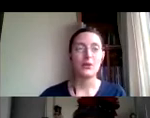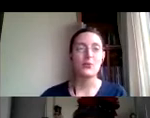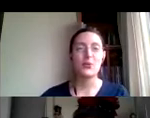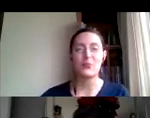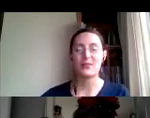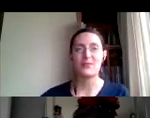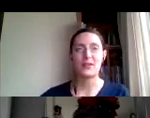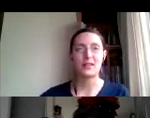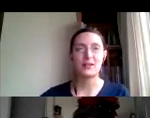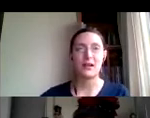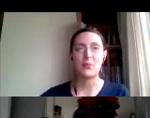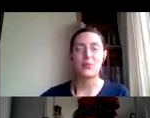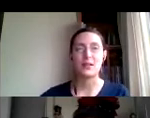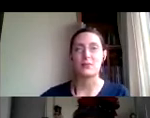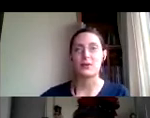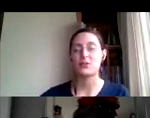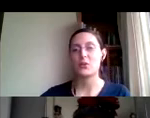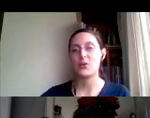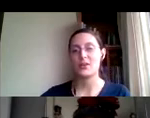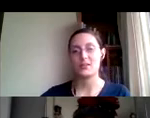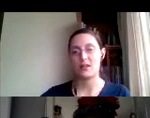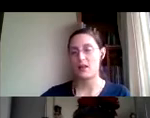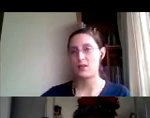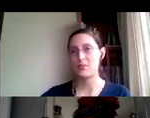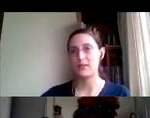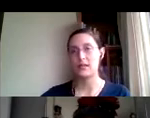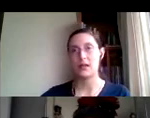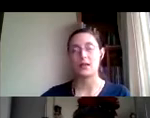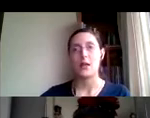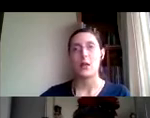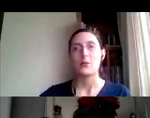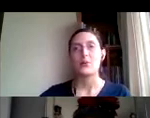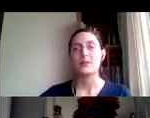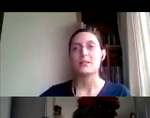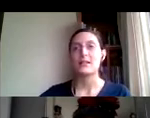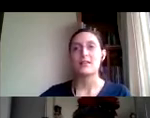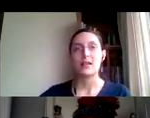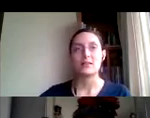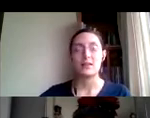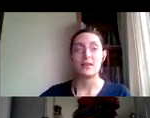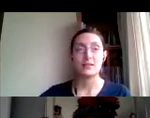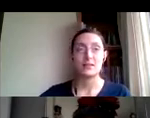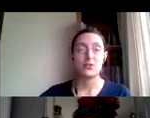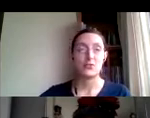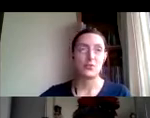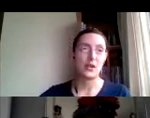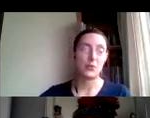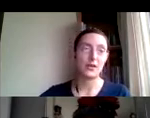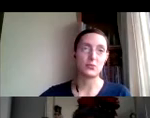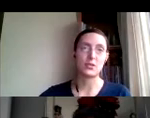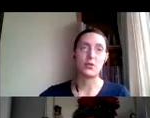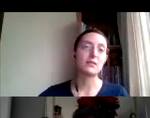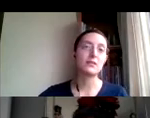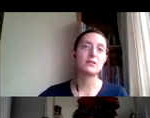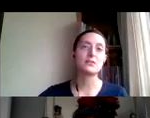Número uno, puedes enfrentarla como el sabelotodo y cerrado de mentalidad. Puede ser que digas, esto yo ya lo